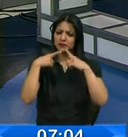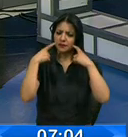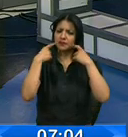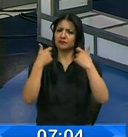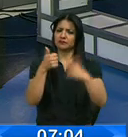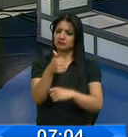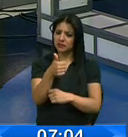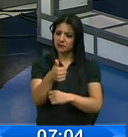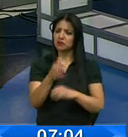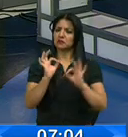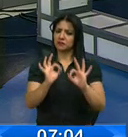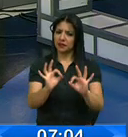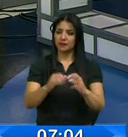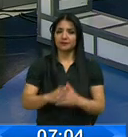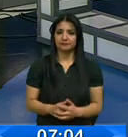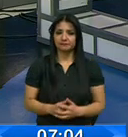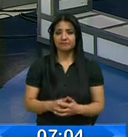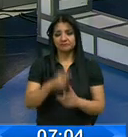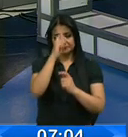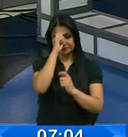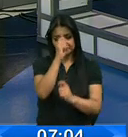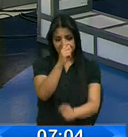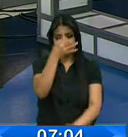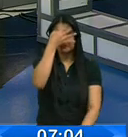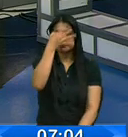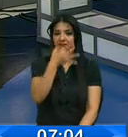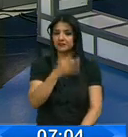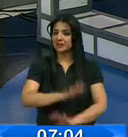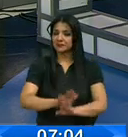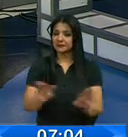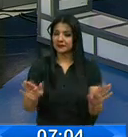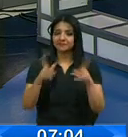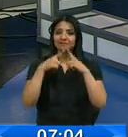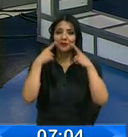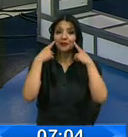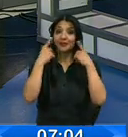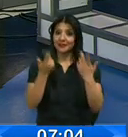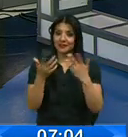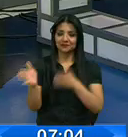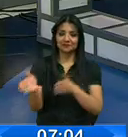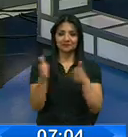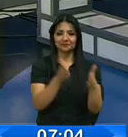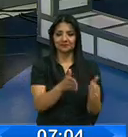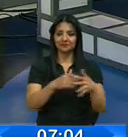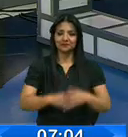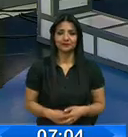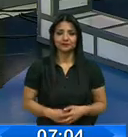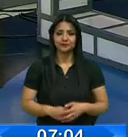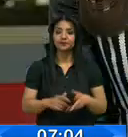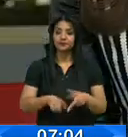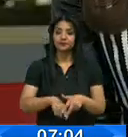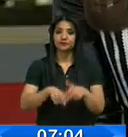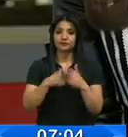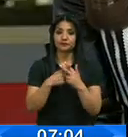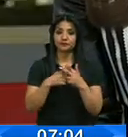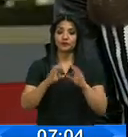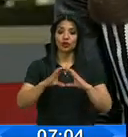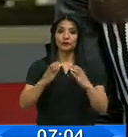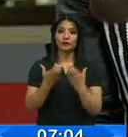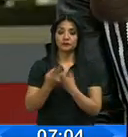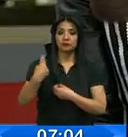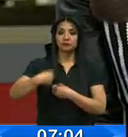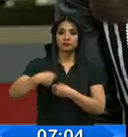que a usted mismo le vaya bien, hay que ser cordiales, como usted menciona. Es cordiales, son reales. Bueno, es momento de empezar. Les contamos que la Comisión de